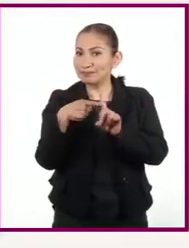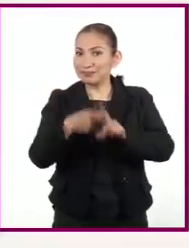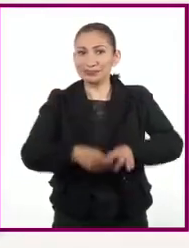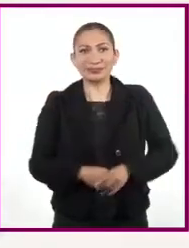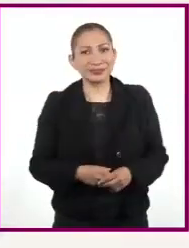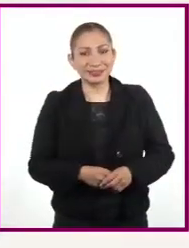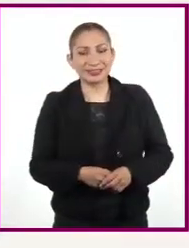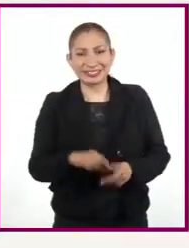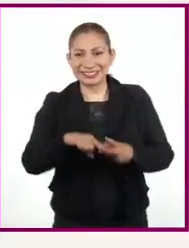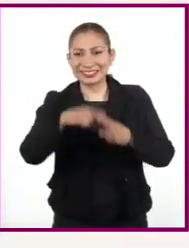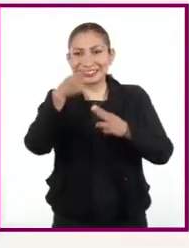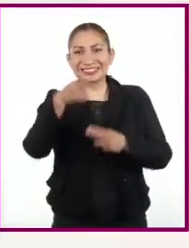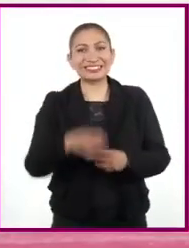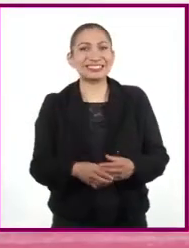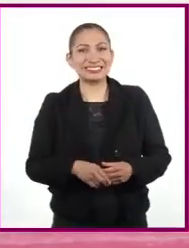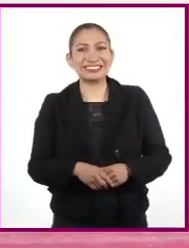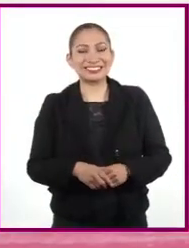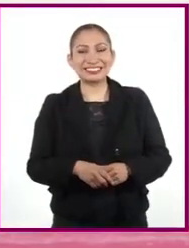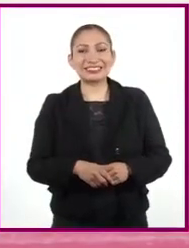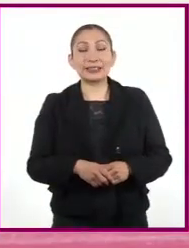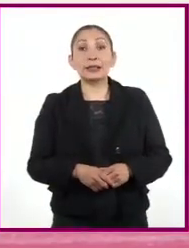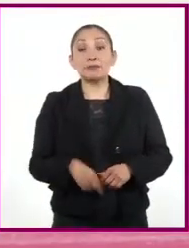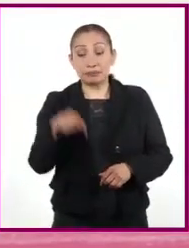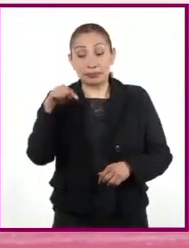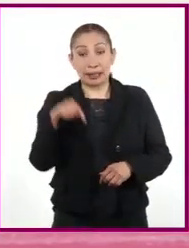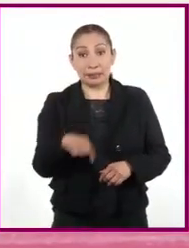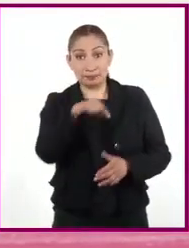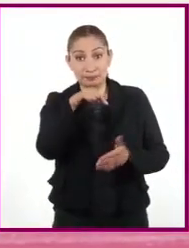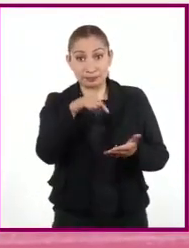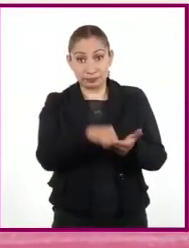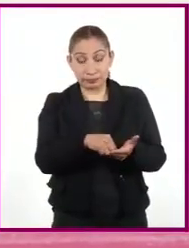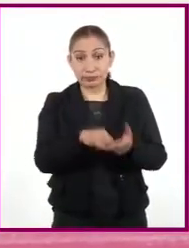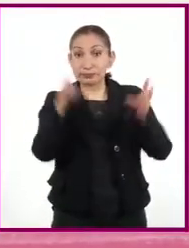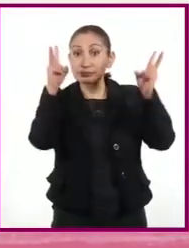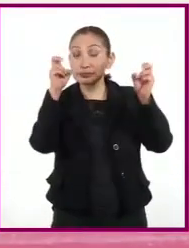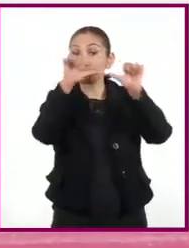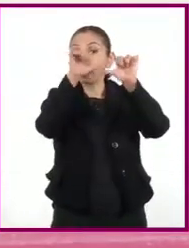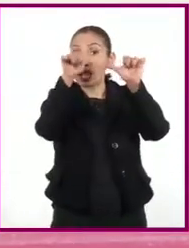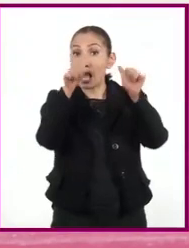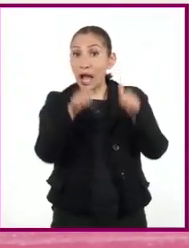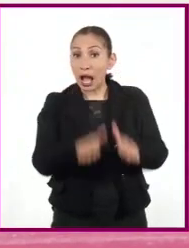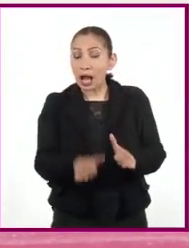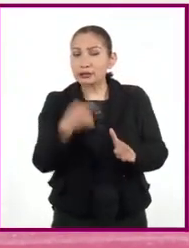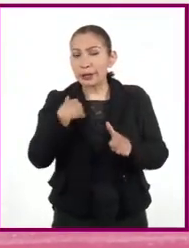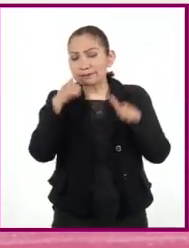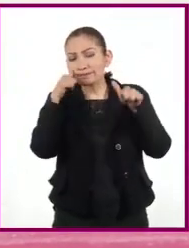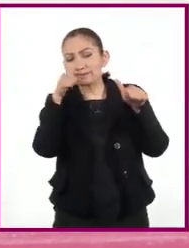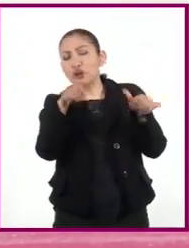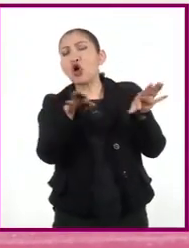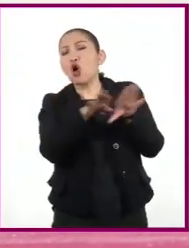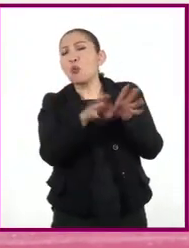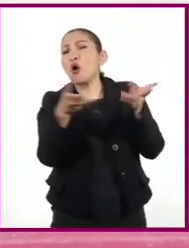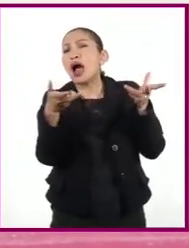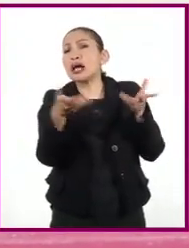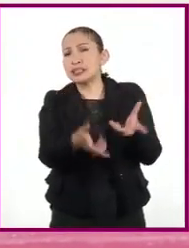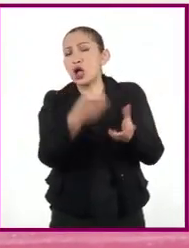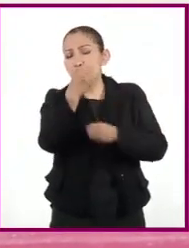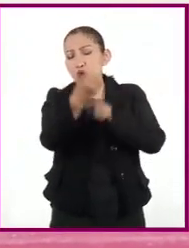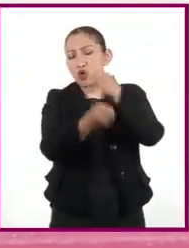mejor actitud. ¡Arrancamos! En este programa de artes enfocarán su atención en cómo realizar